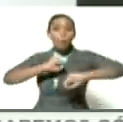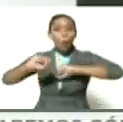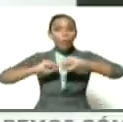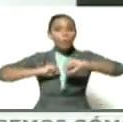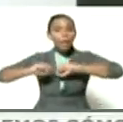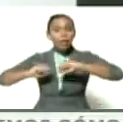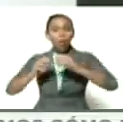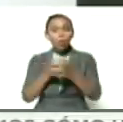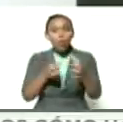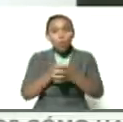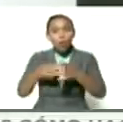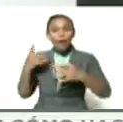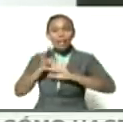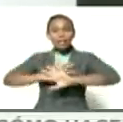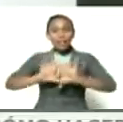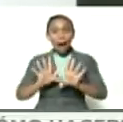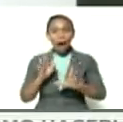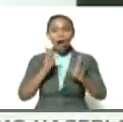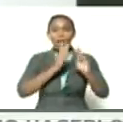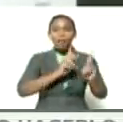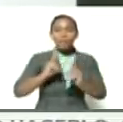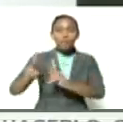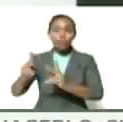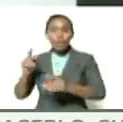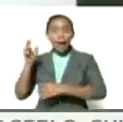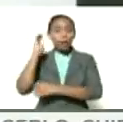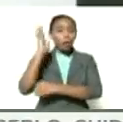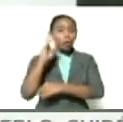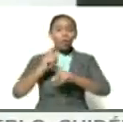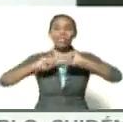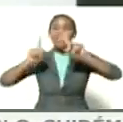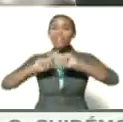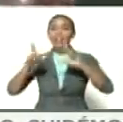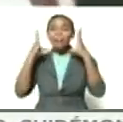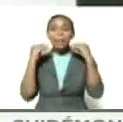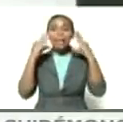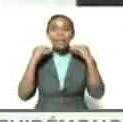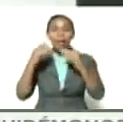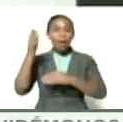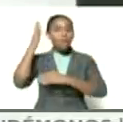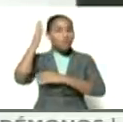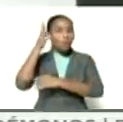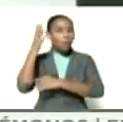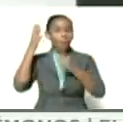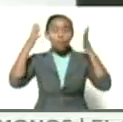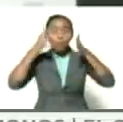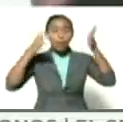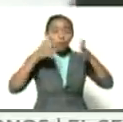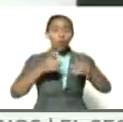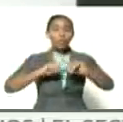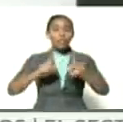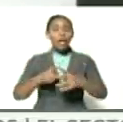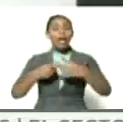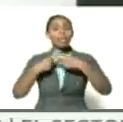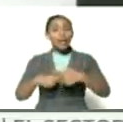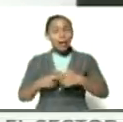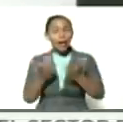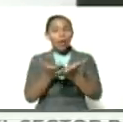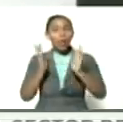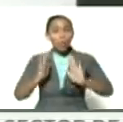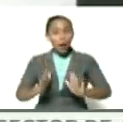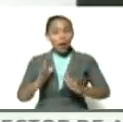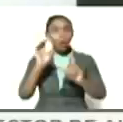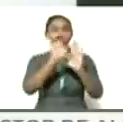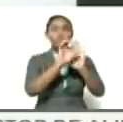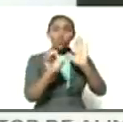que ya forman parte del Congreso, hay distintas experiencias de formación. Hay escuelas, hay talleres, hay cursos.